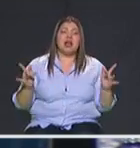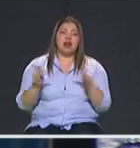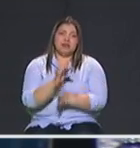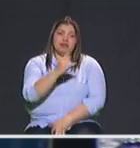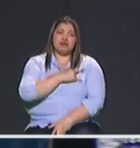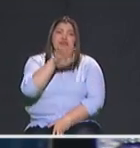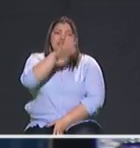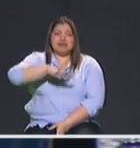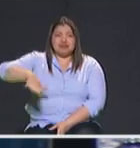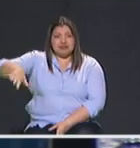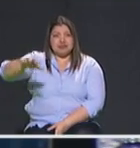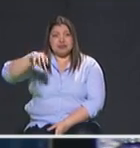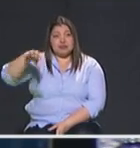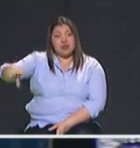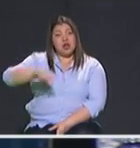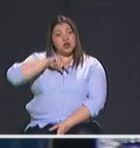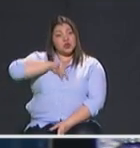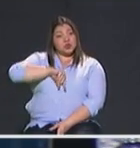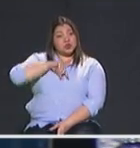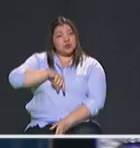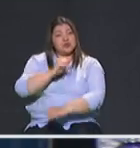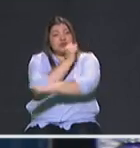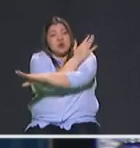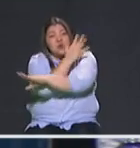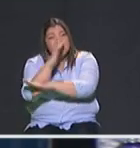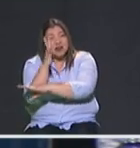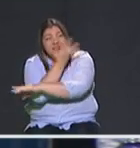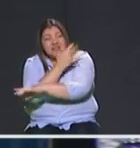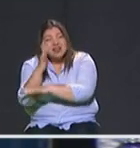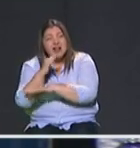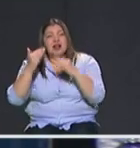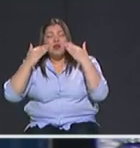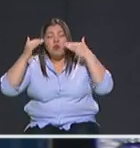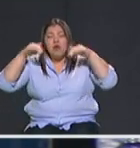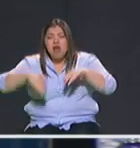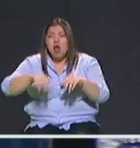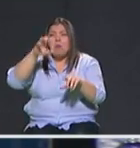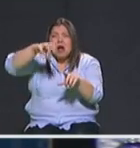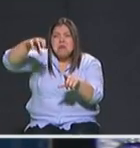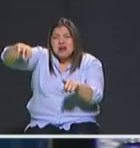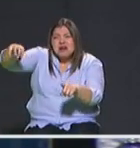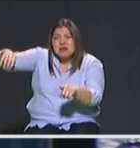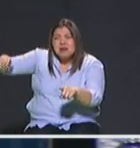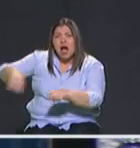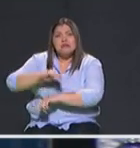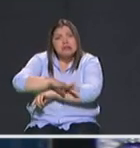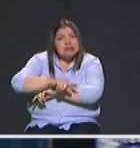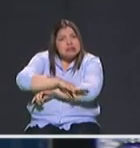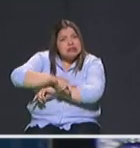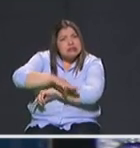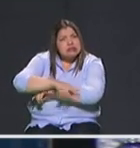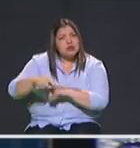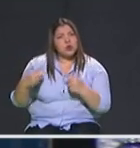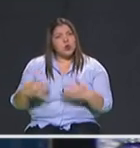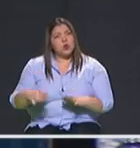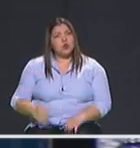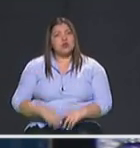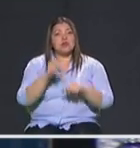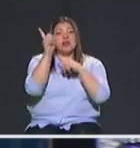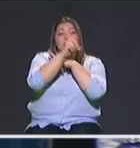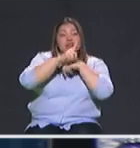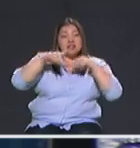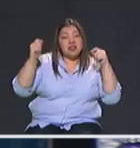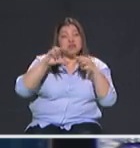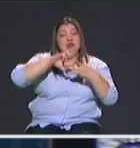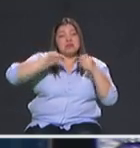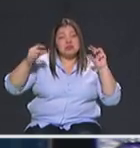entre afil el politécnico aguacatala y poblado muchos hurtos y otro corredor muy sensible todo lo que es ITM Pascual